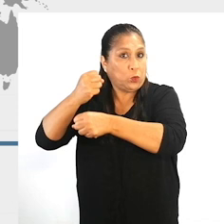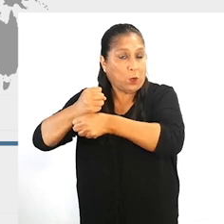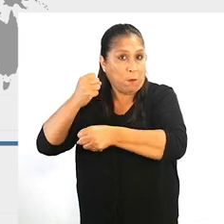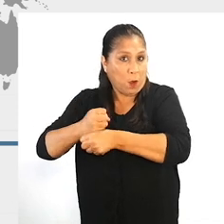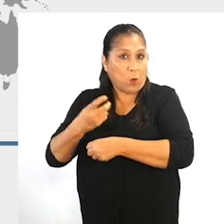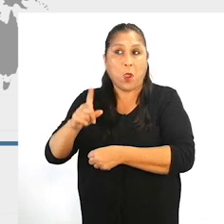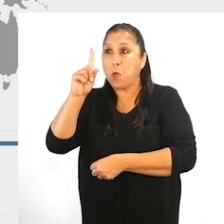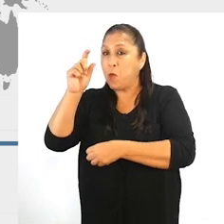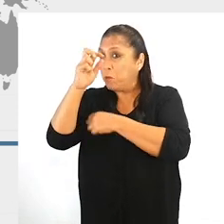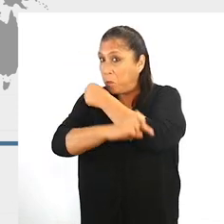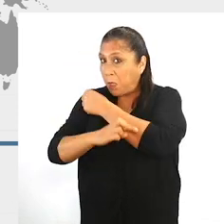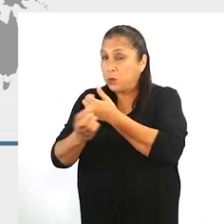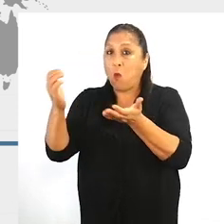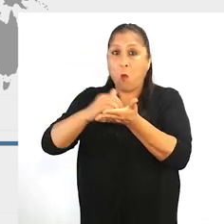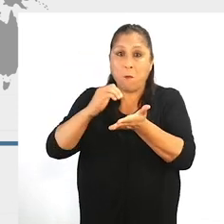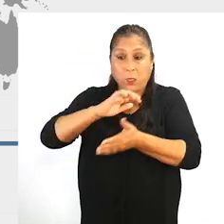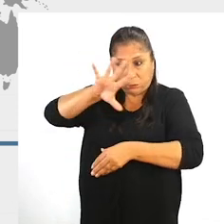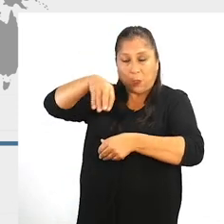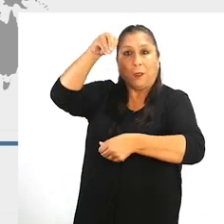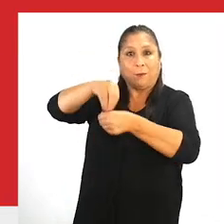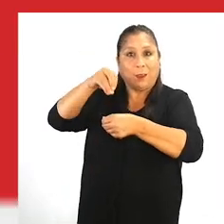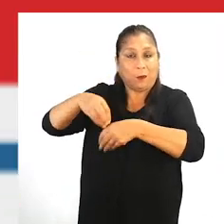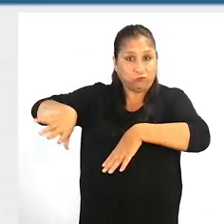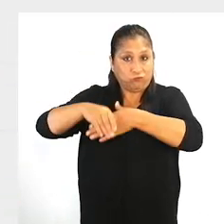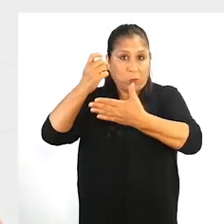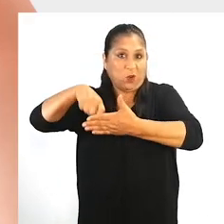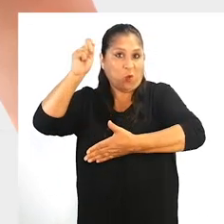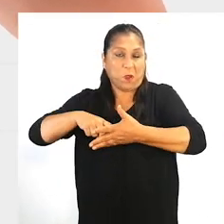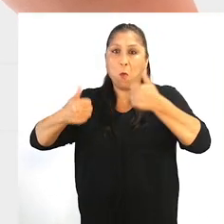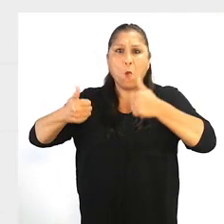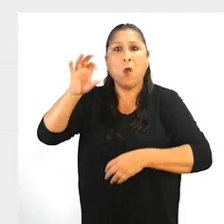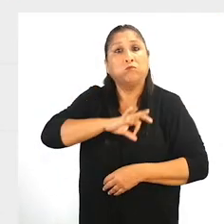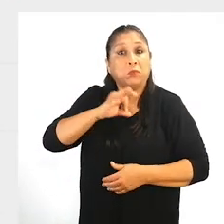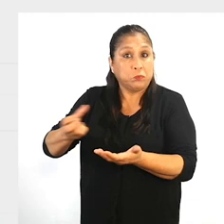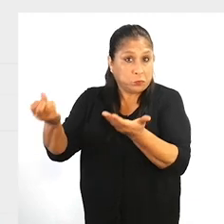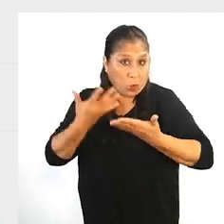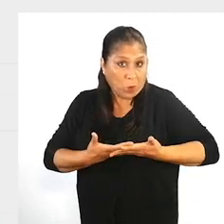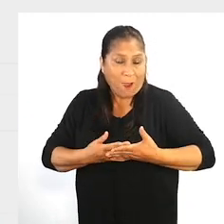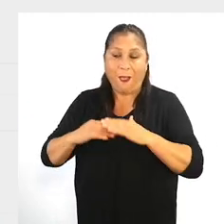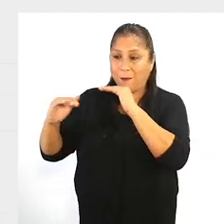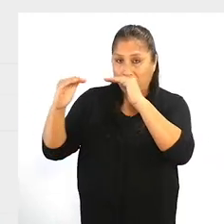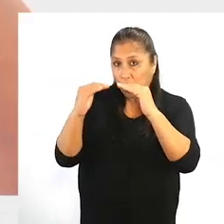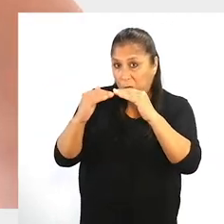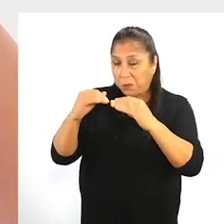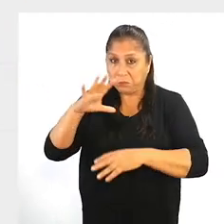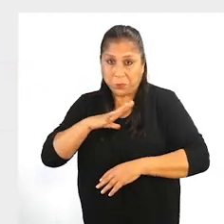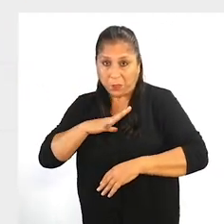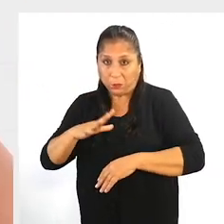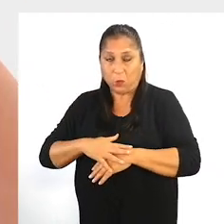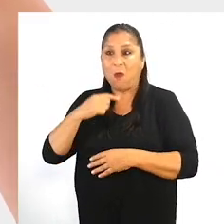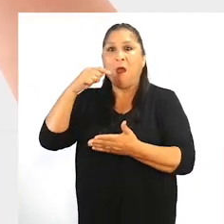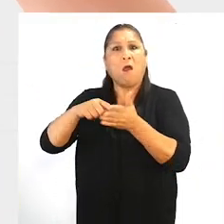actividad laboral en uno o más países que integran el convenio. ¿Qué beneficios otorgan? Igualdad de trato,